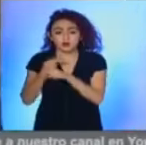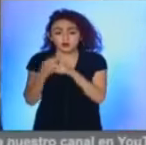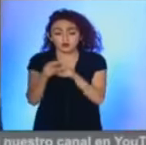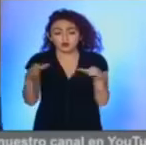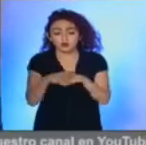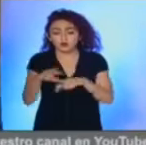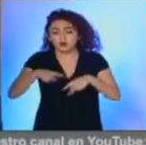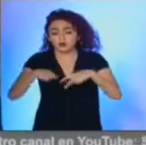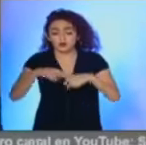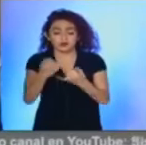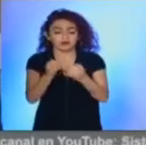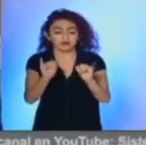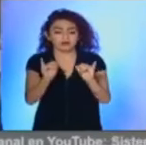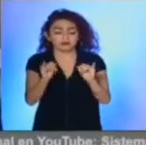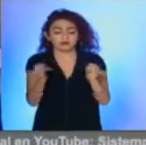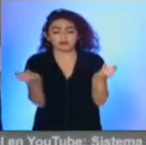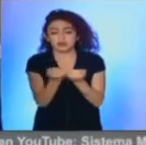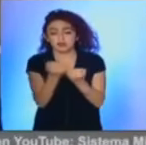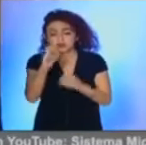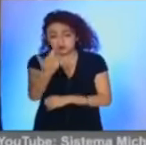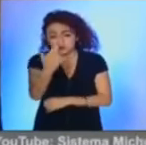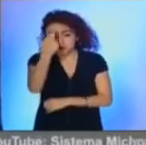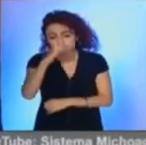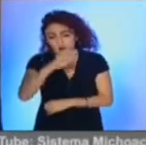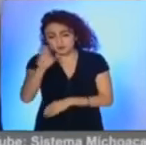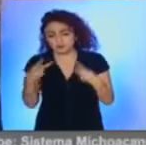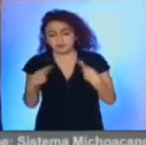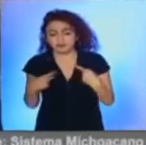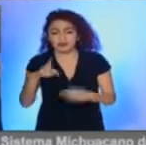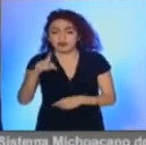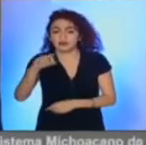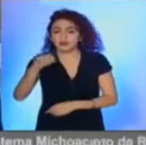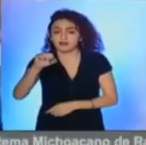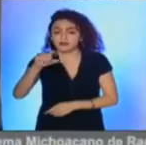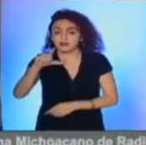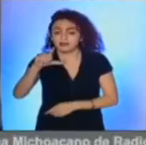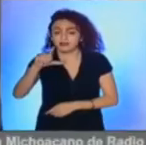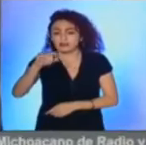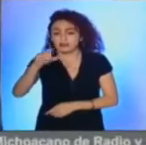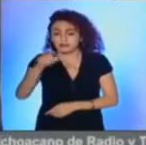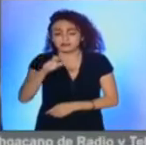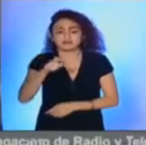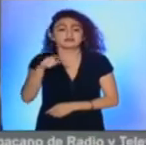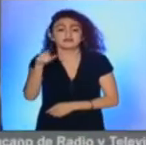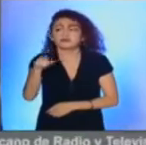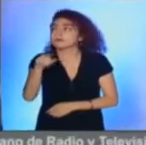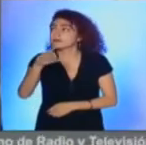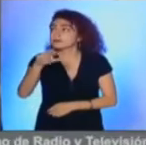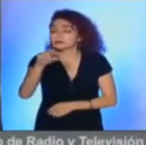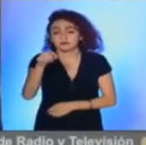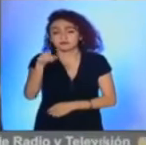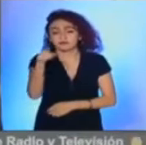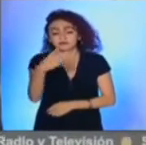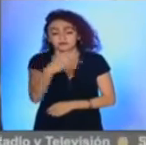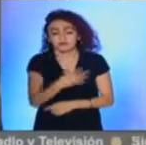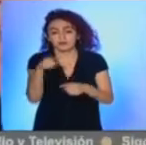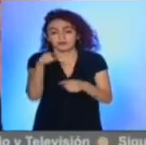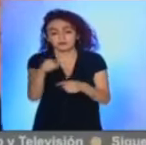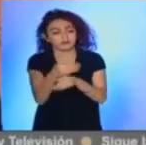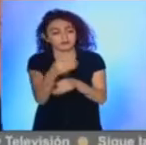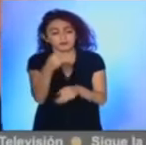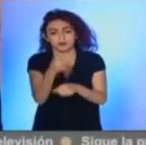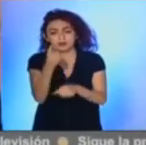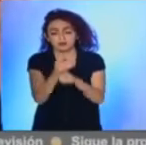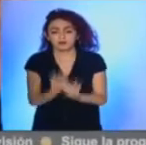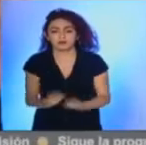del club de fútbol independiente así como el recuerdo luctuoso de don Félix Cerda Loza. Así lo confirmó Félix Cerda Acosta quien mencionó que